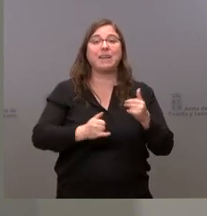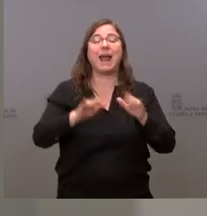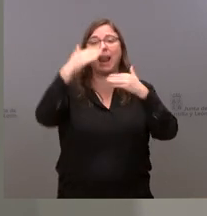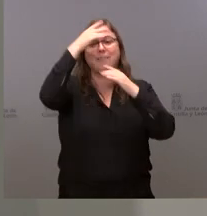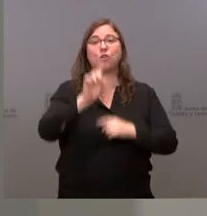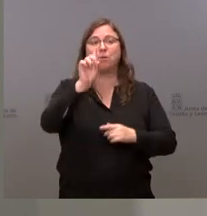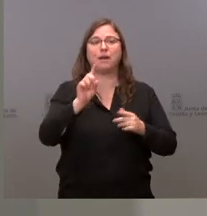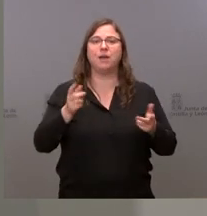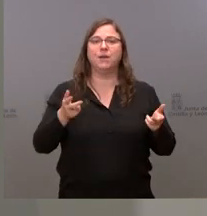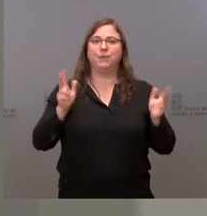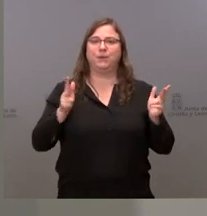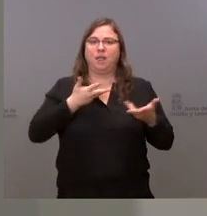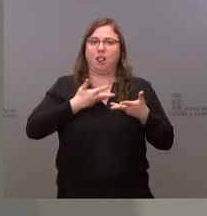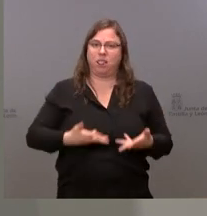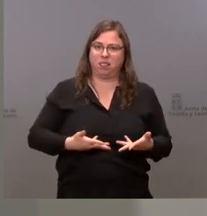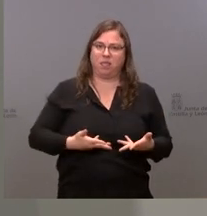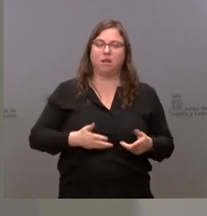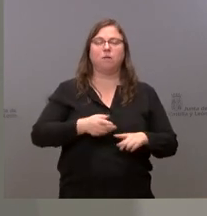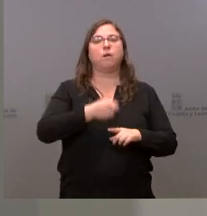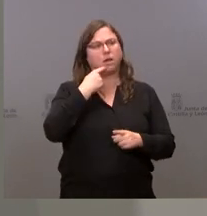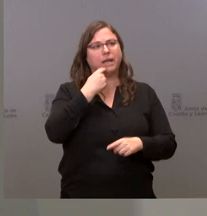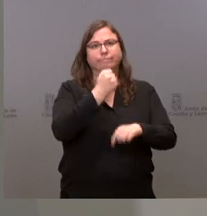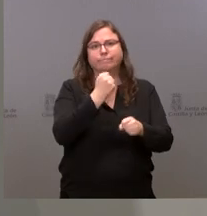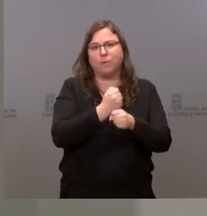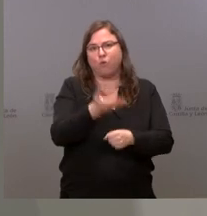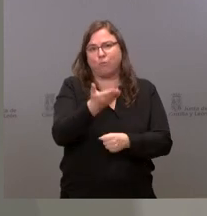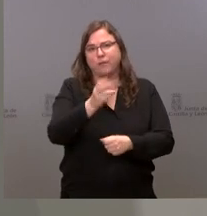primaria para otras tareas que son, en este momento, muy importantes.